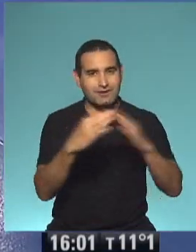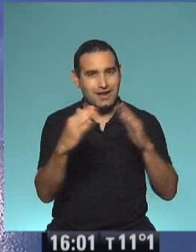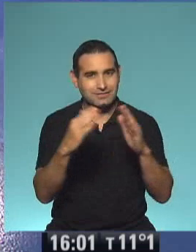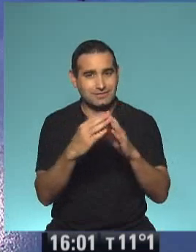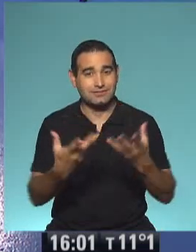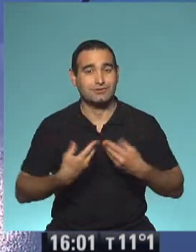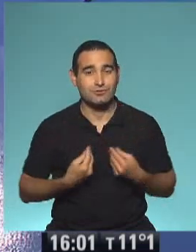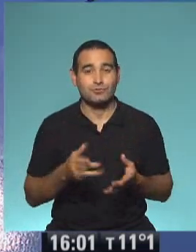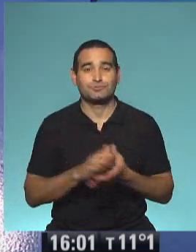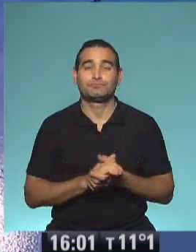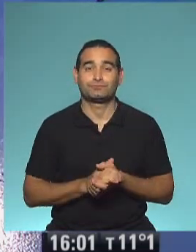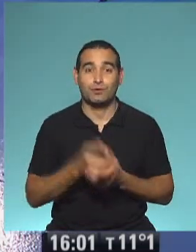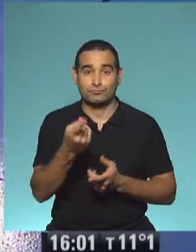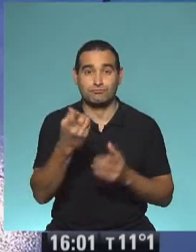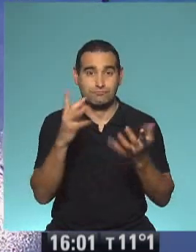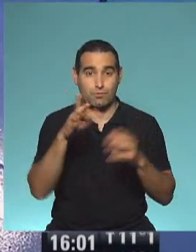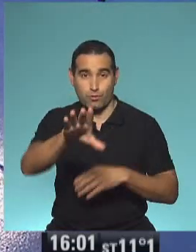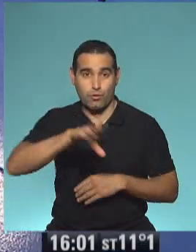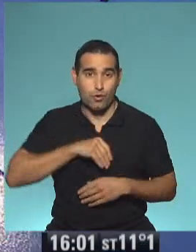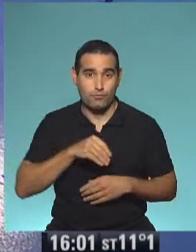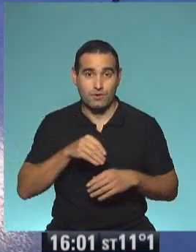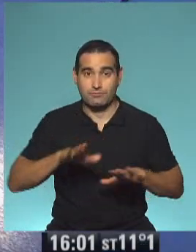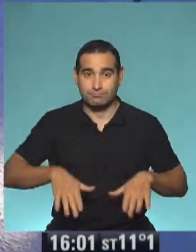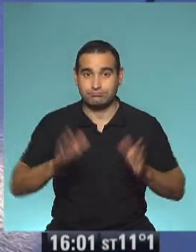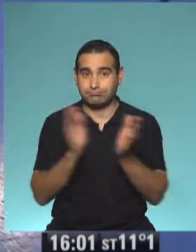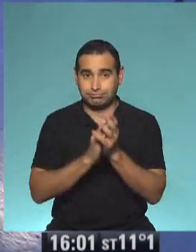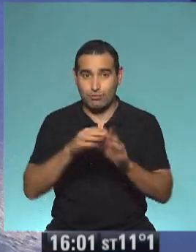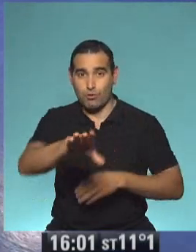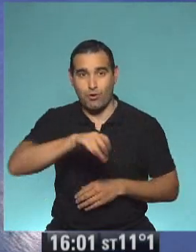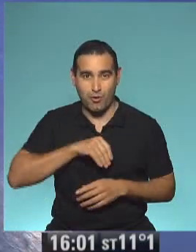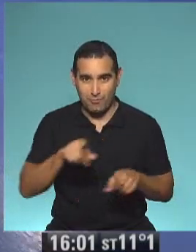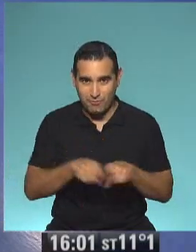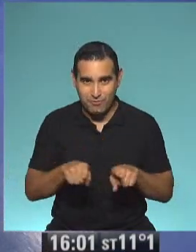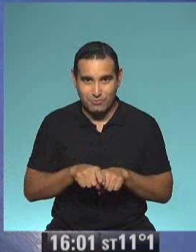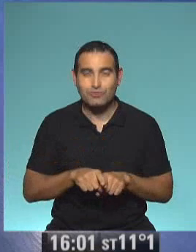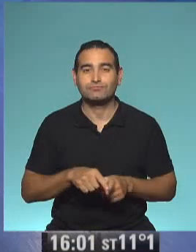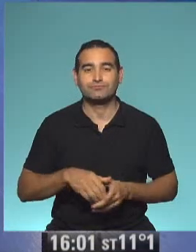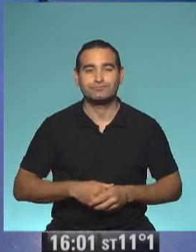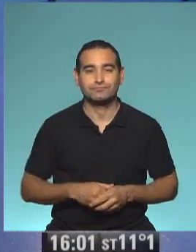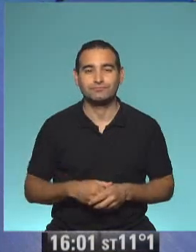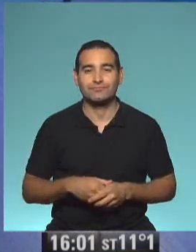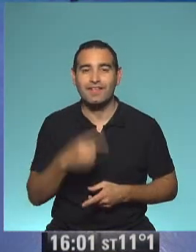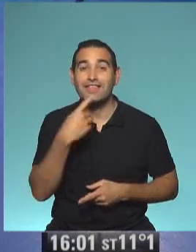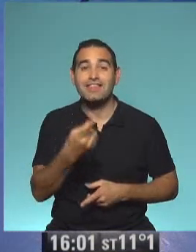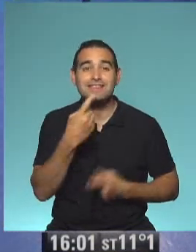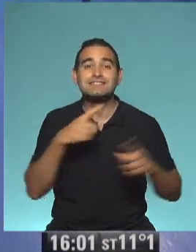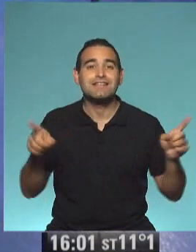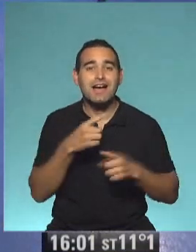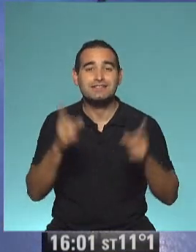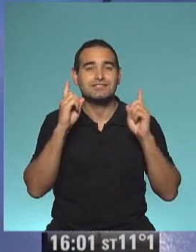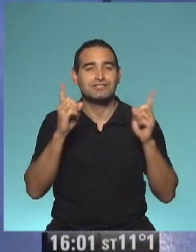hacemos... A ver, pueden hacerlo con los pies también, ¿eh? Y dice... ¡Señor,